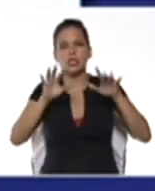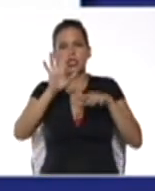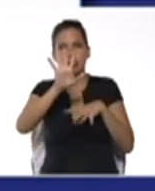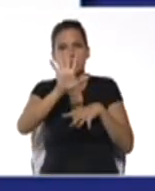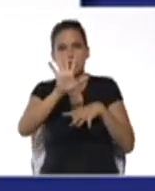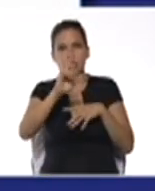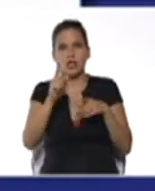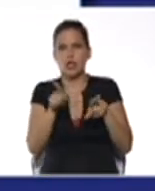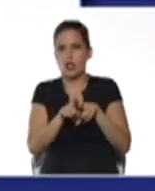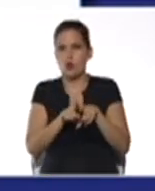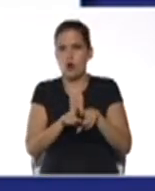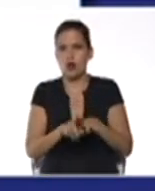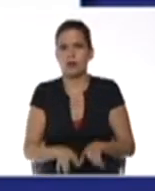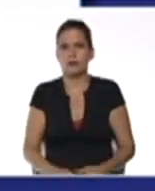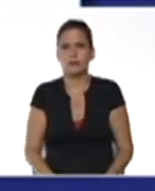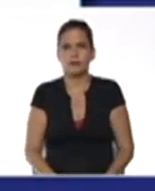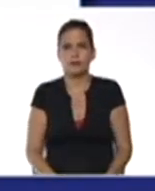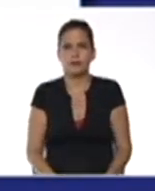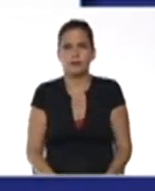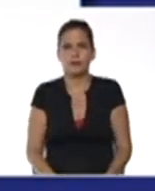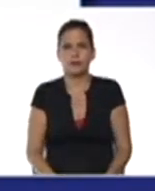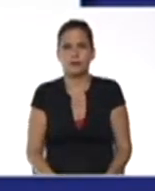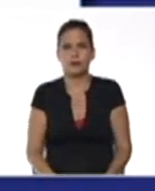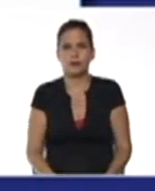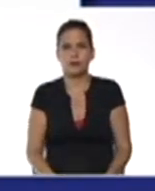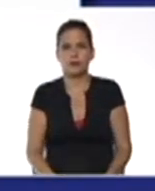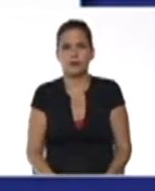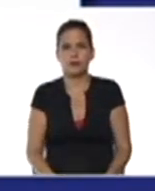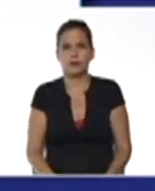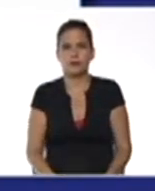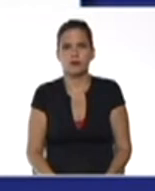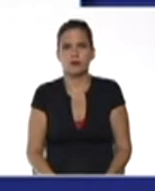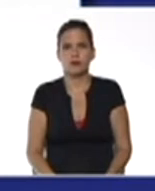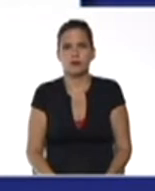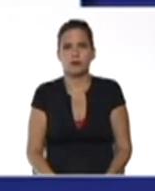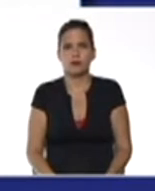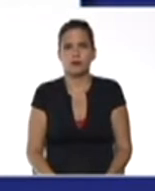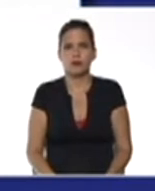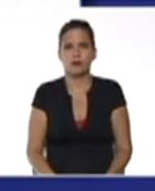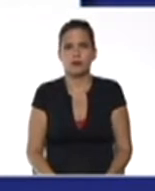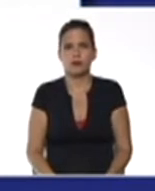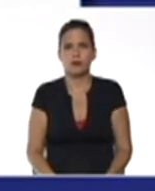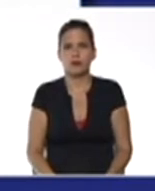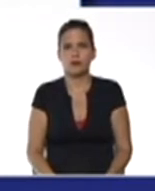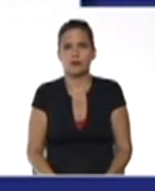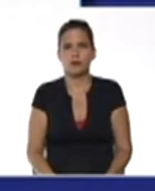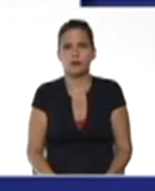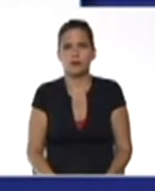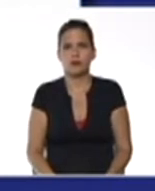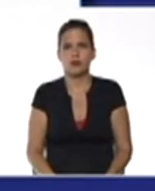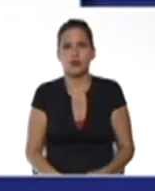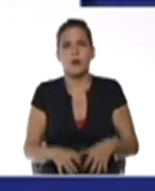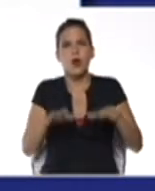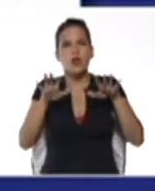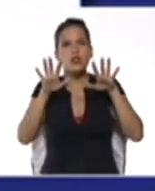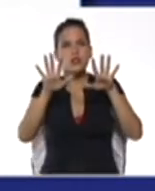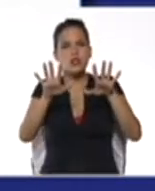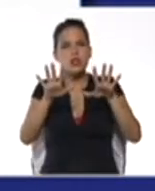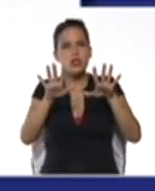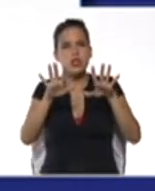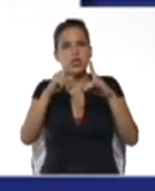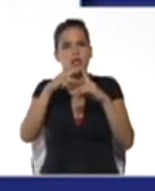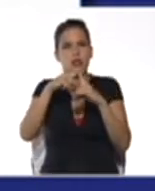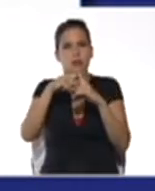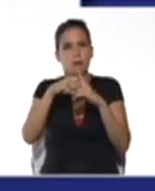Lo escribimos igual en color, que está indicado en color azul, más 15. Ahora sumamos 10 por x, más 12 por